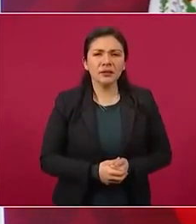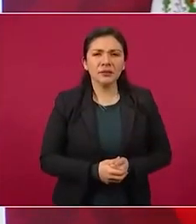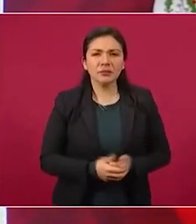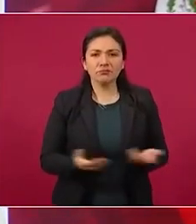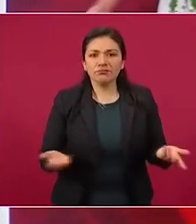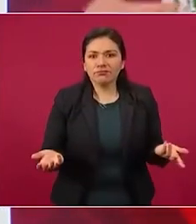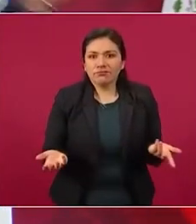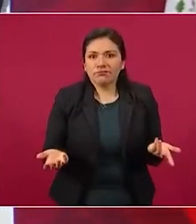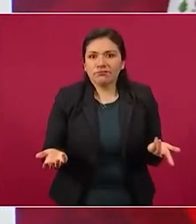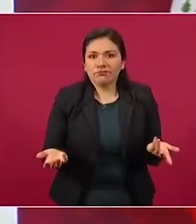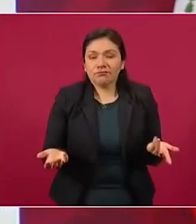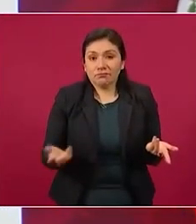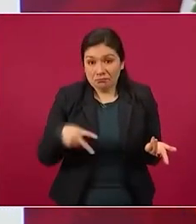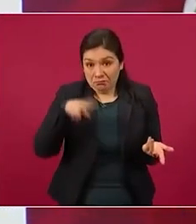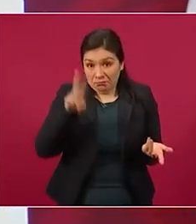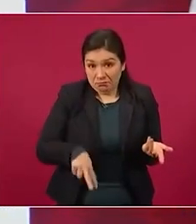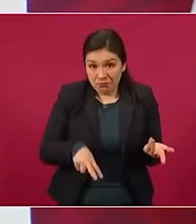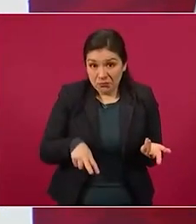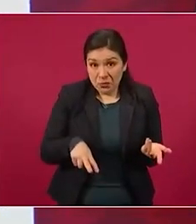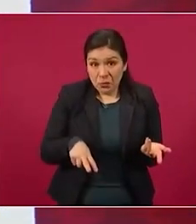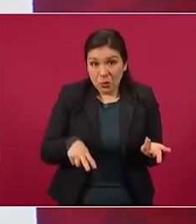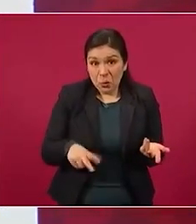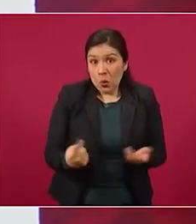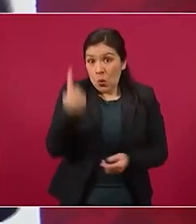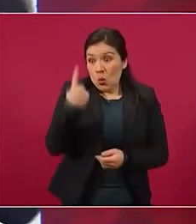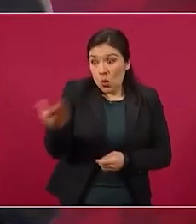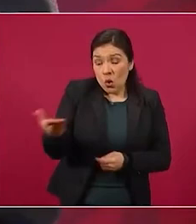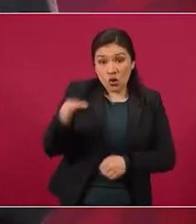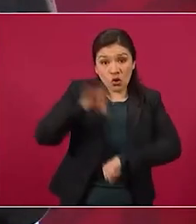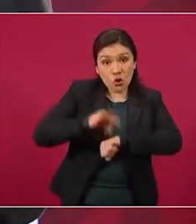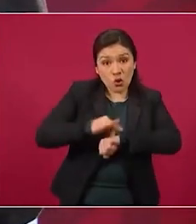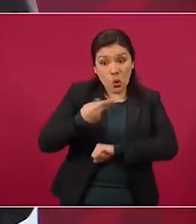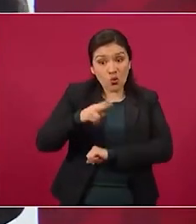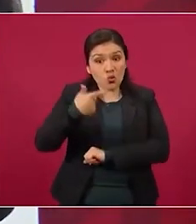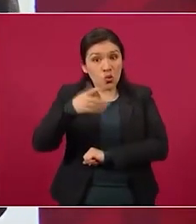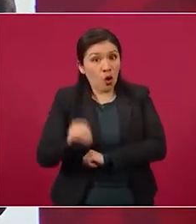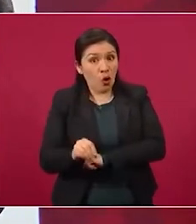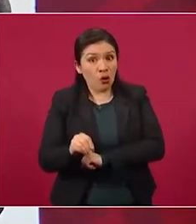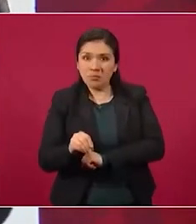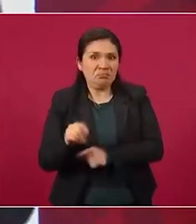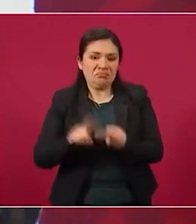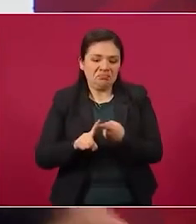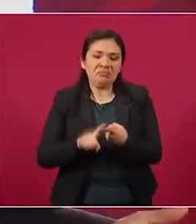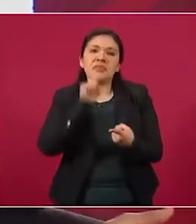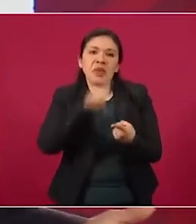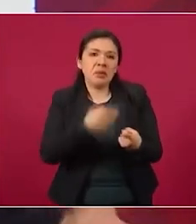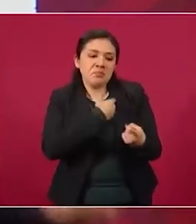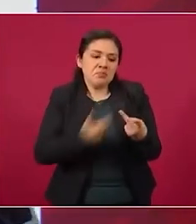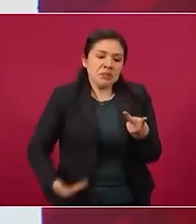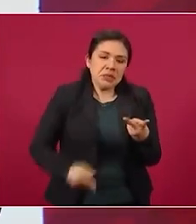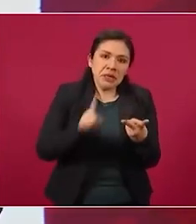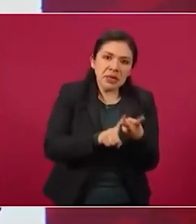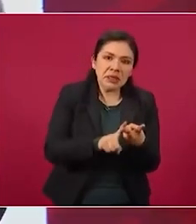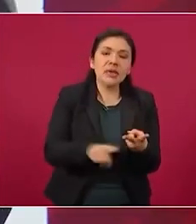y no es nada más el doctor Hugo, es el presidente, es el secretario de Salud,